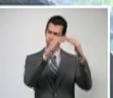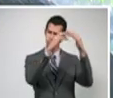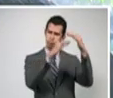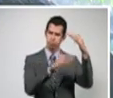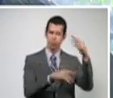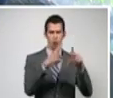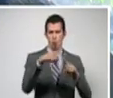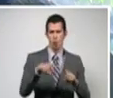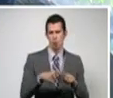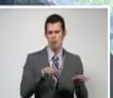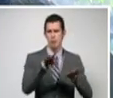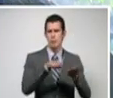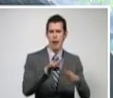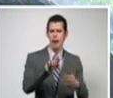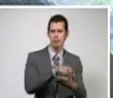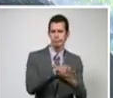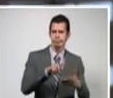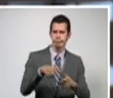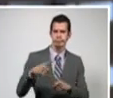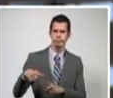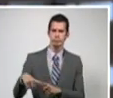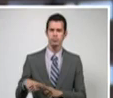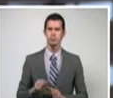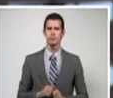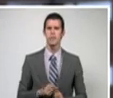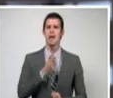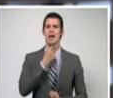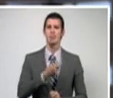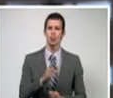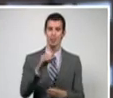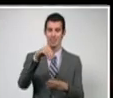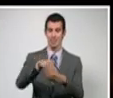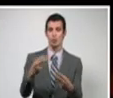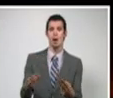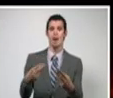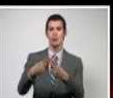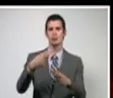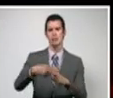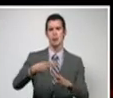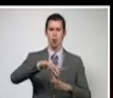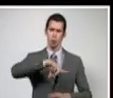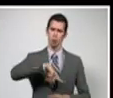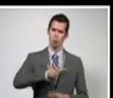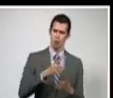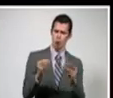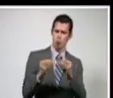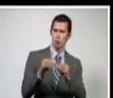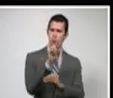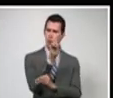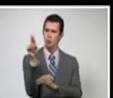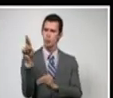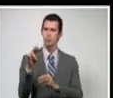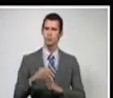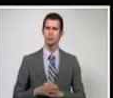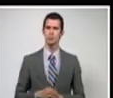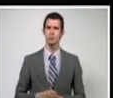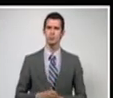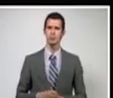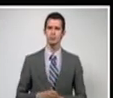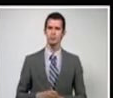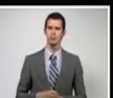internacional Cultura y Revolución, 60 años de palabras a los intelectuales, festejará el